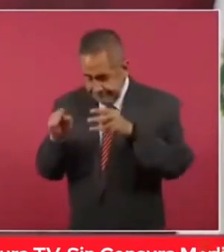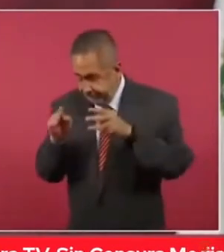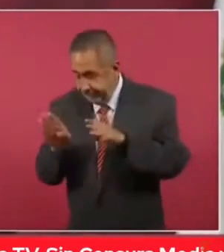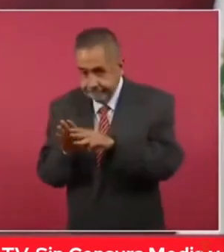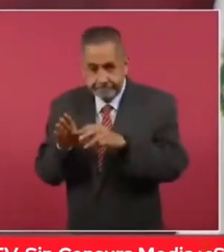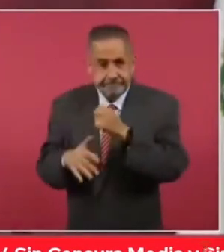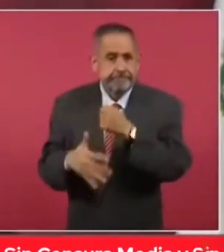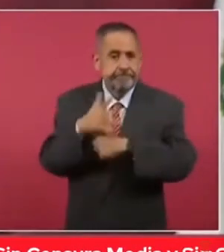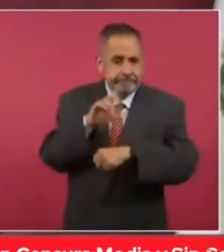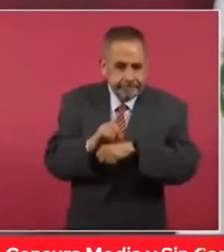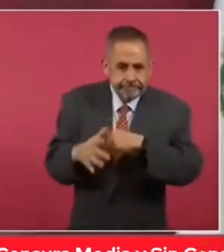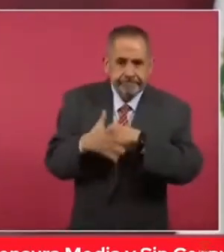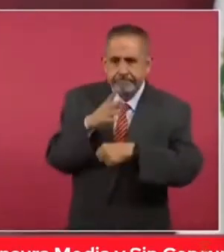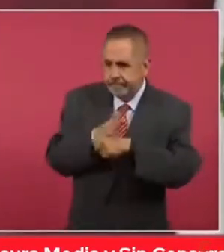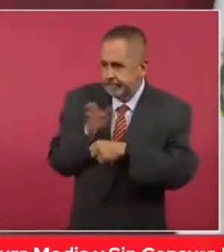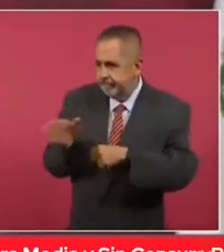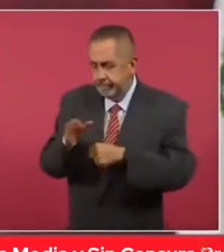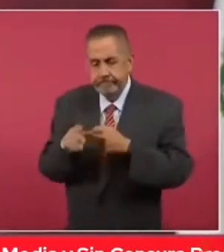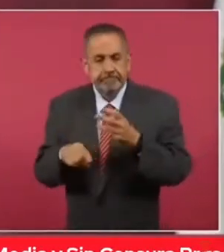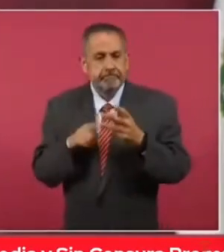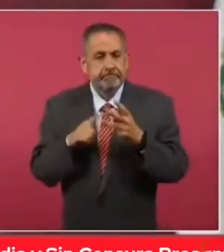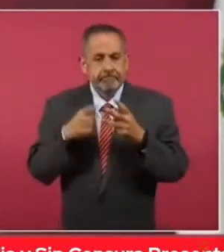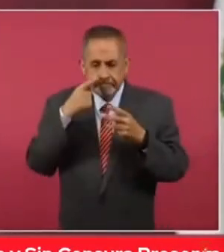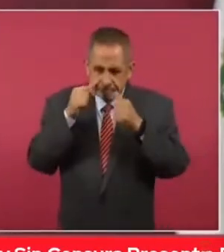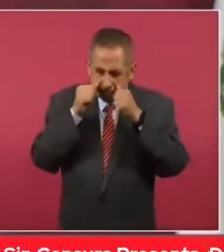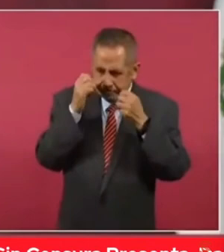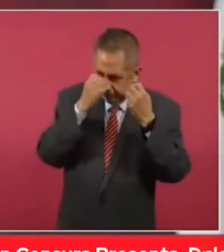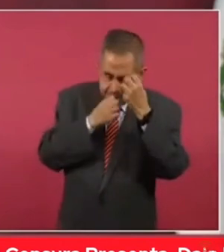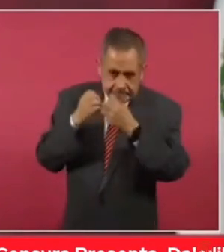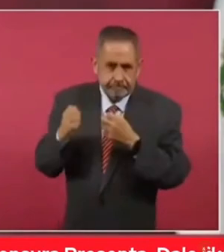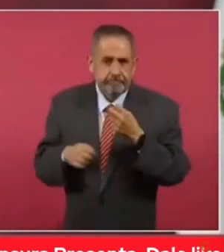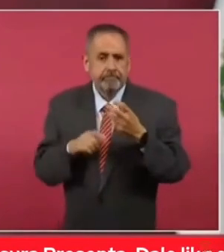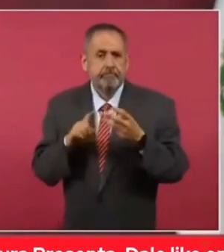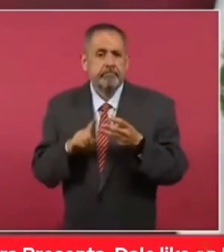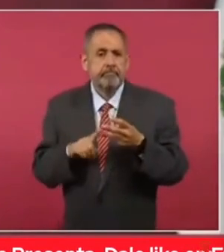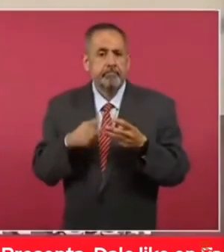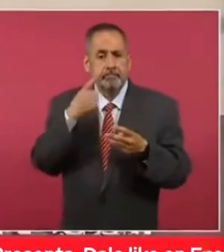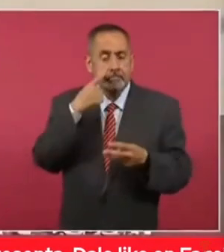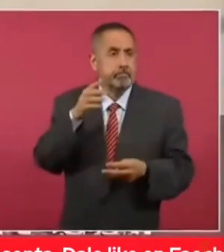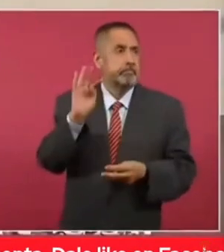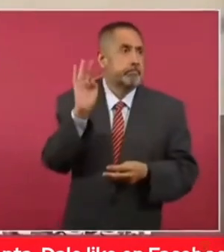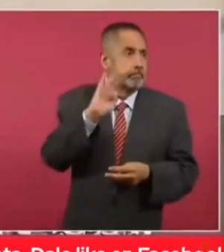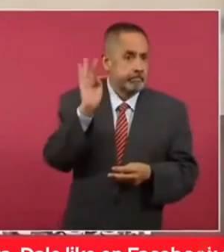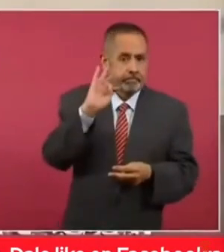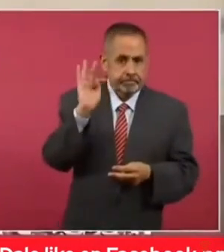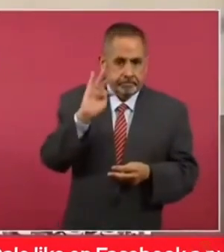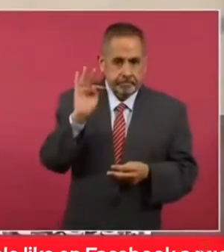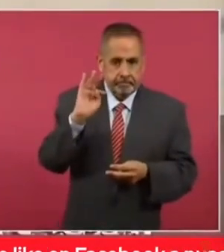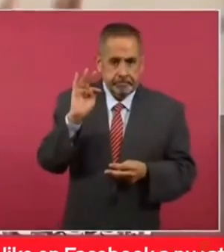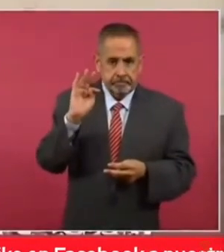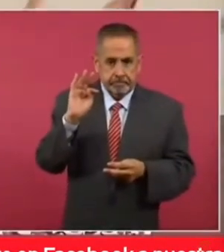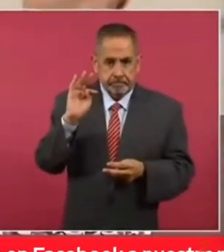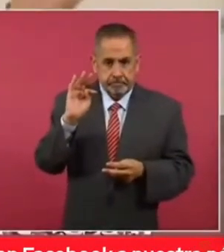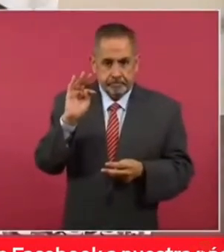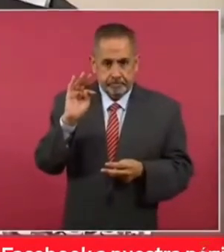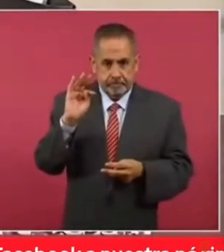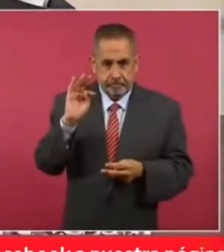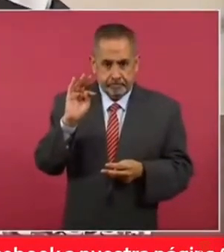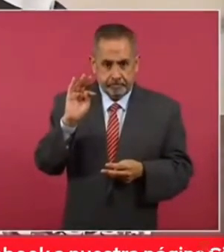quince días en la supervisión, y es probable que